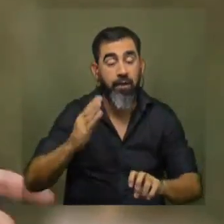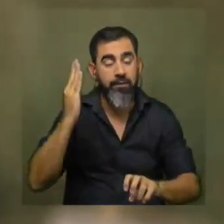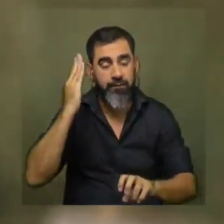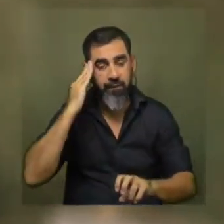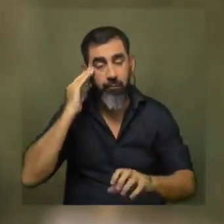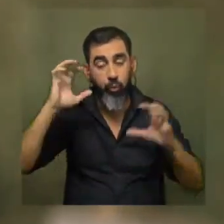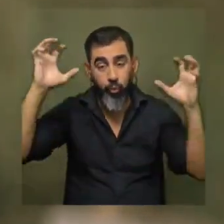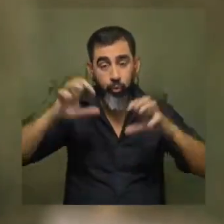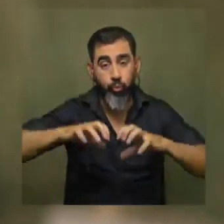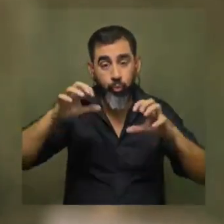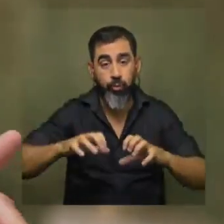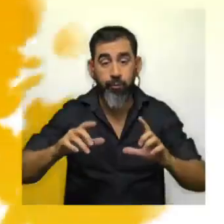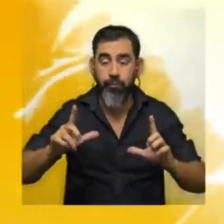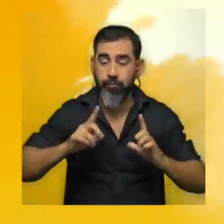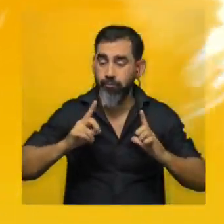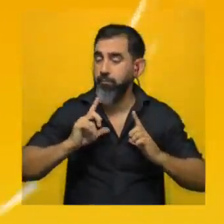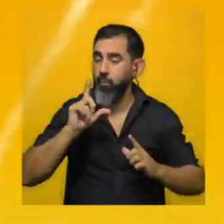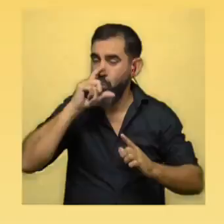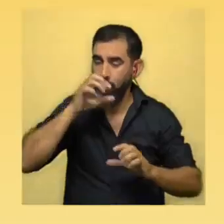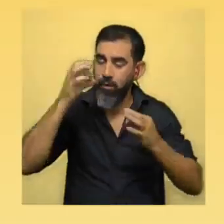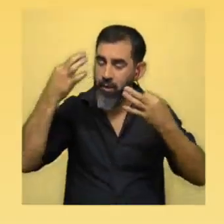cuando llueva las vamos a tener que esperar en Montevideo.